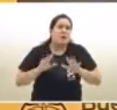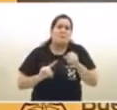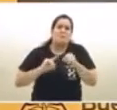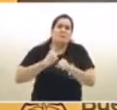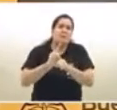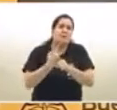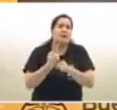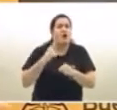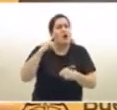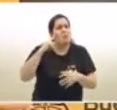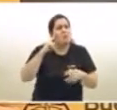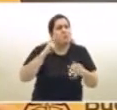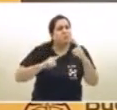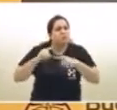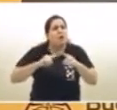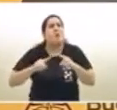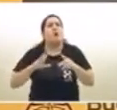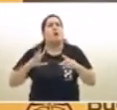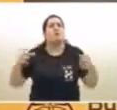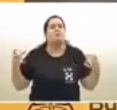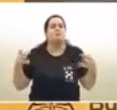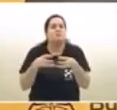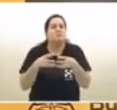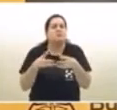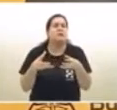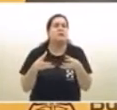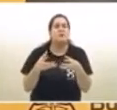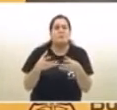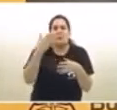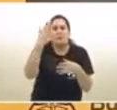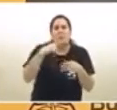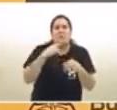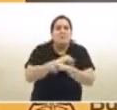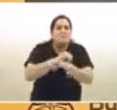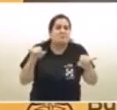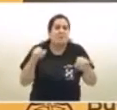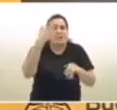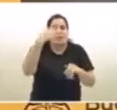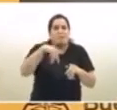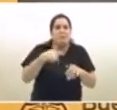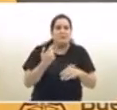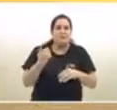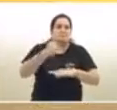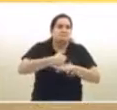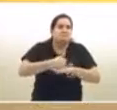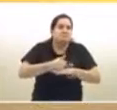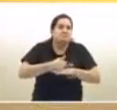conferencias, más o menos hasta ahora, acá en Parque Patricios, toda la semana estamos a disposición. Sole.